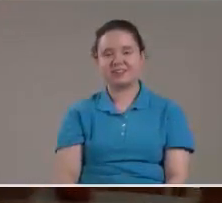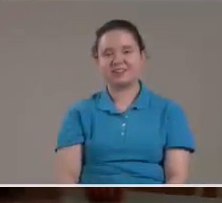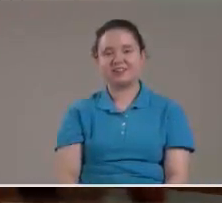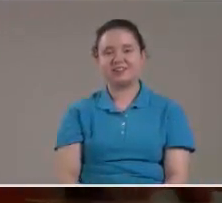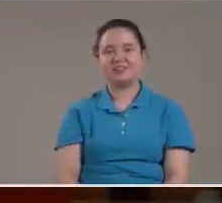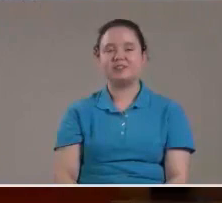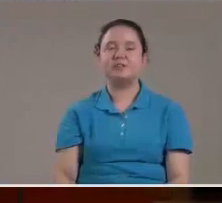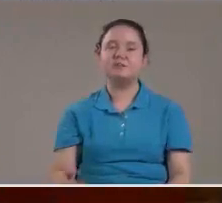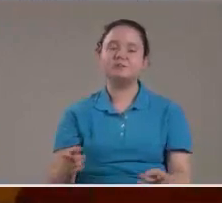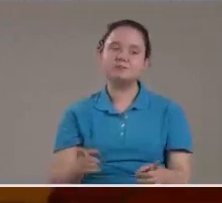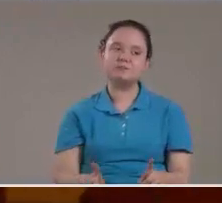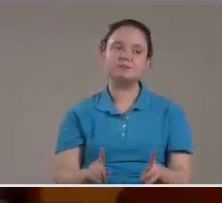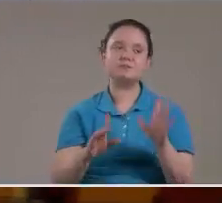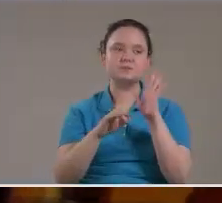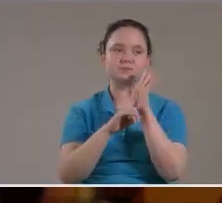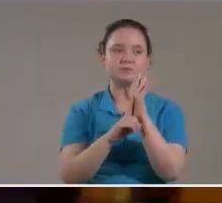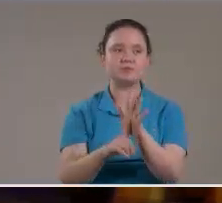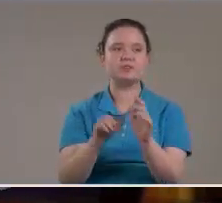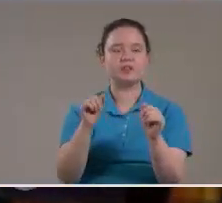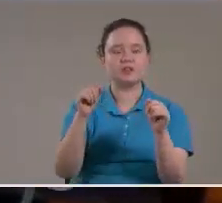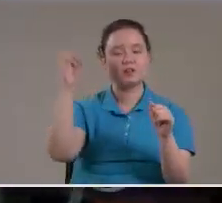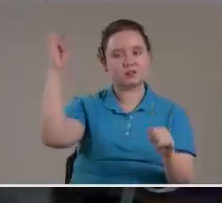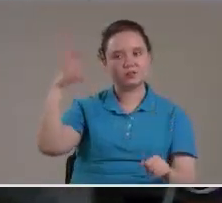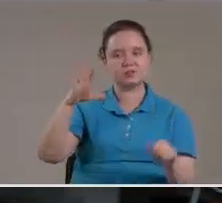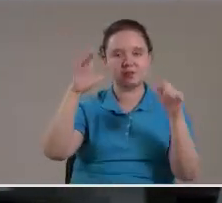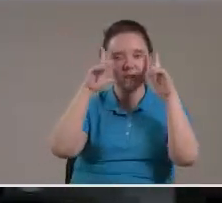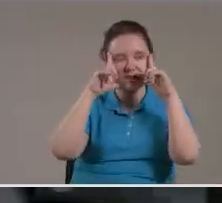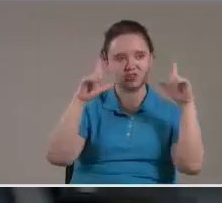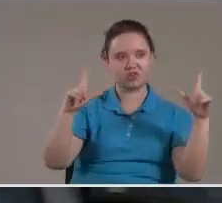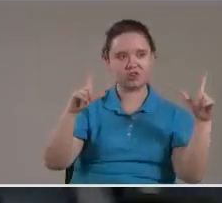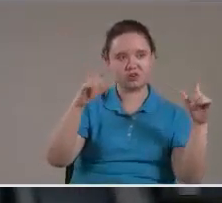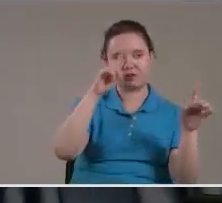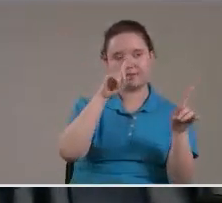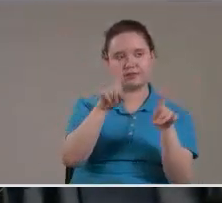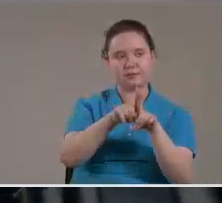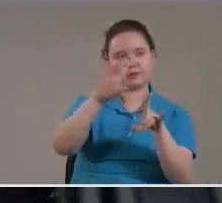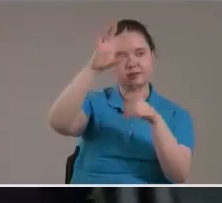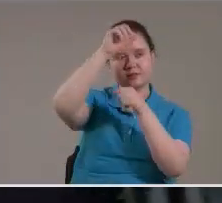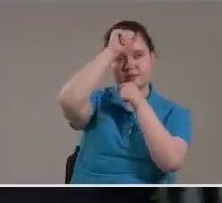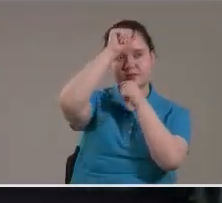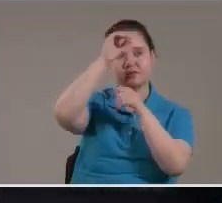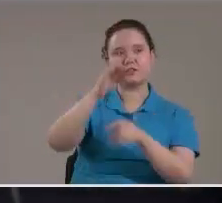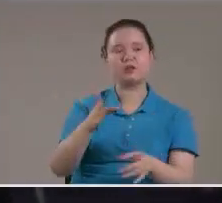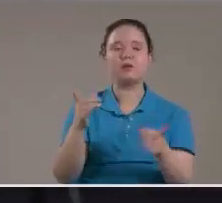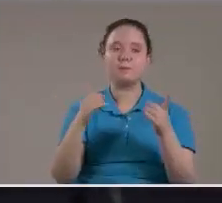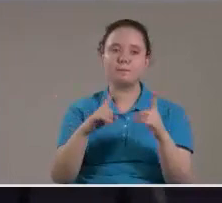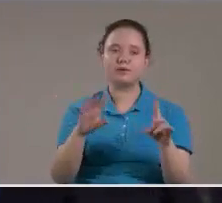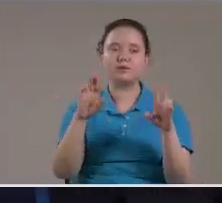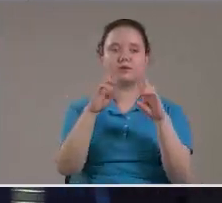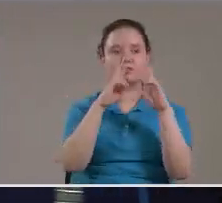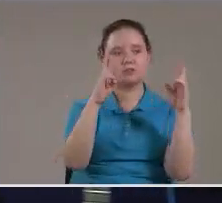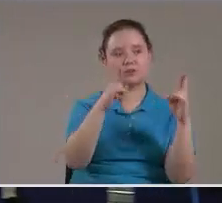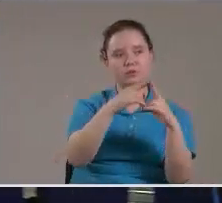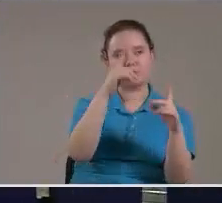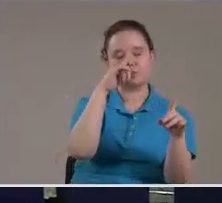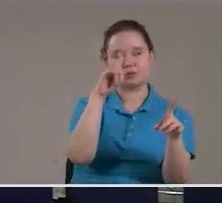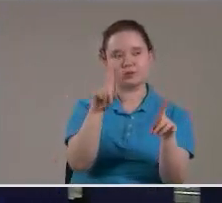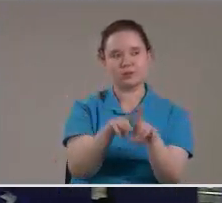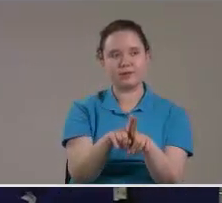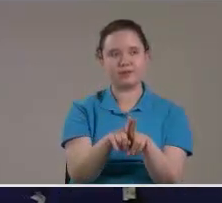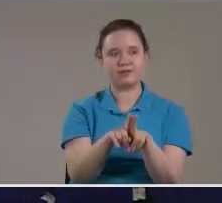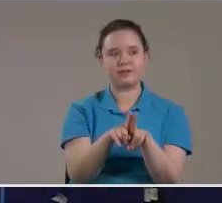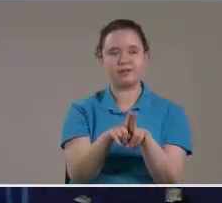Pero ahí ya llevamos la luz del sol Y la luz de la luna Pero se reunió también ahí